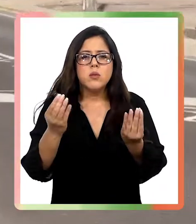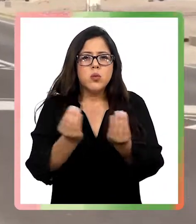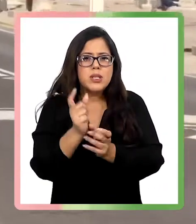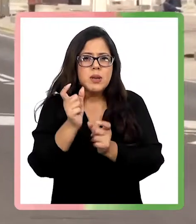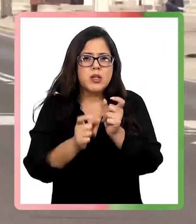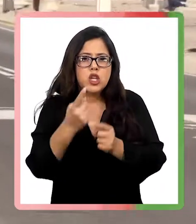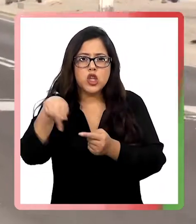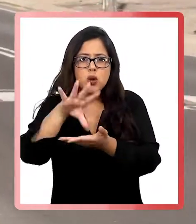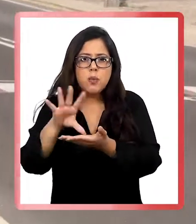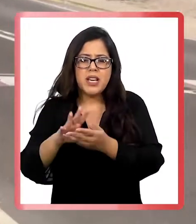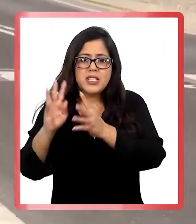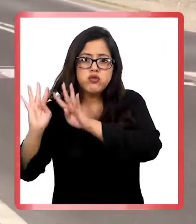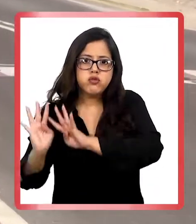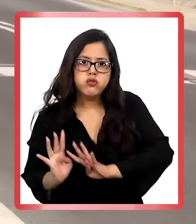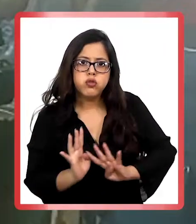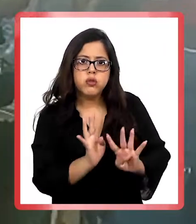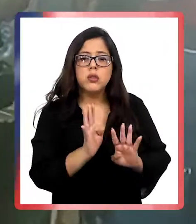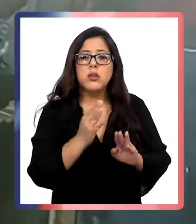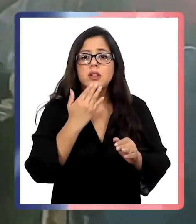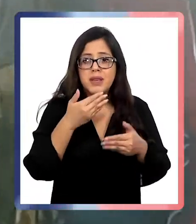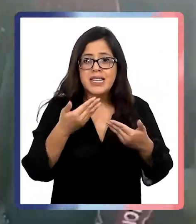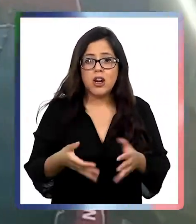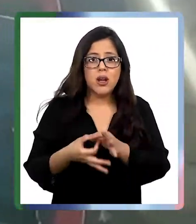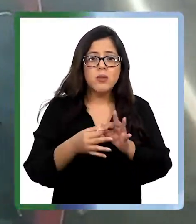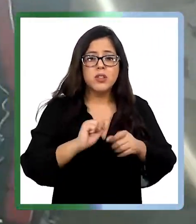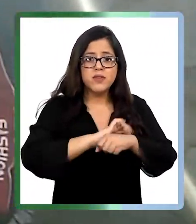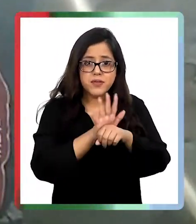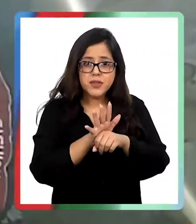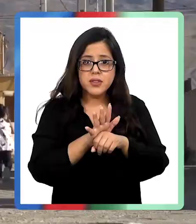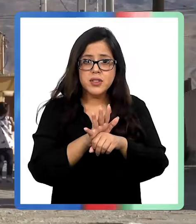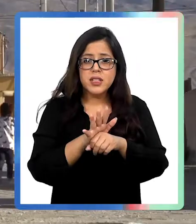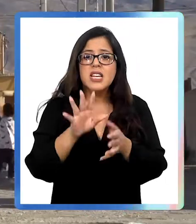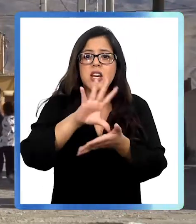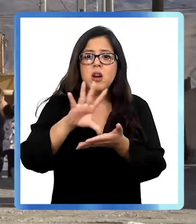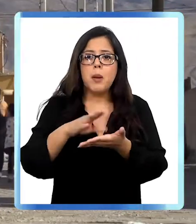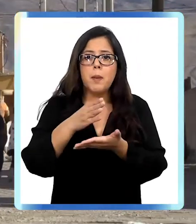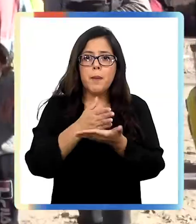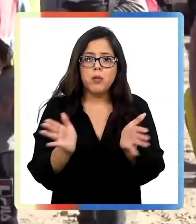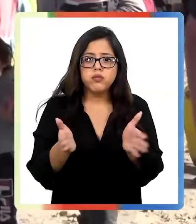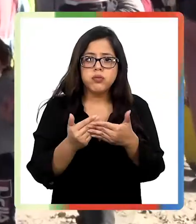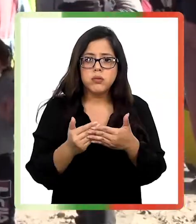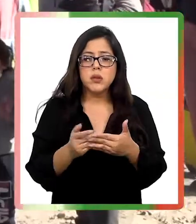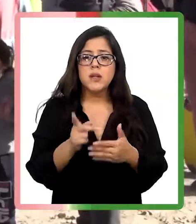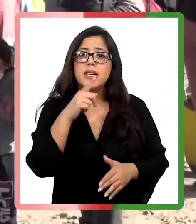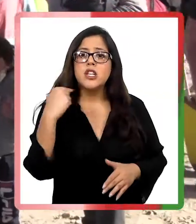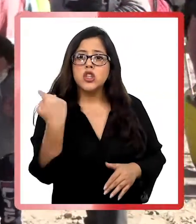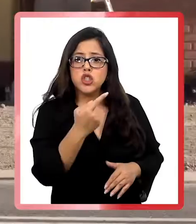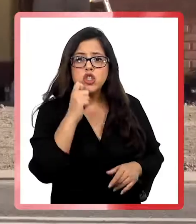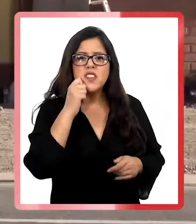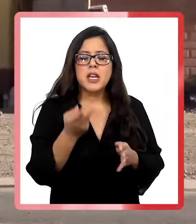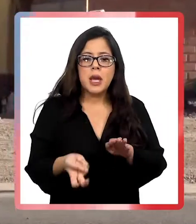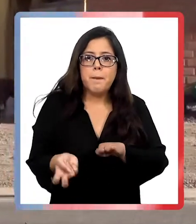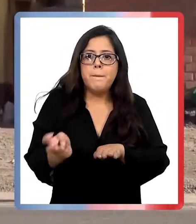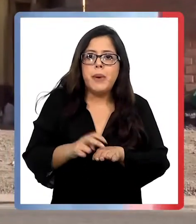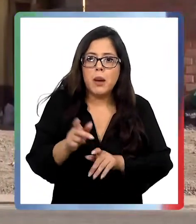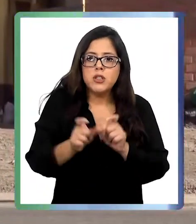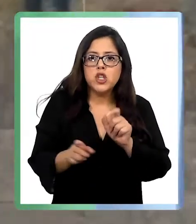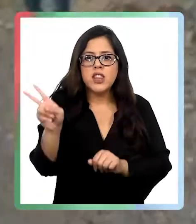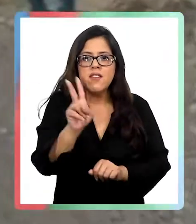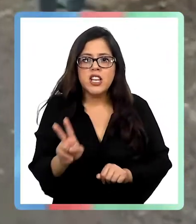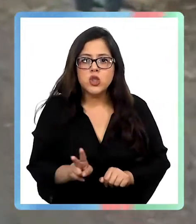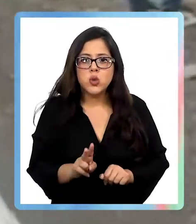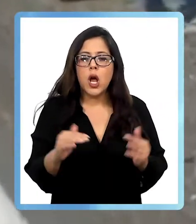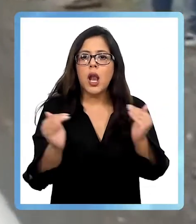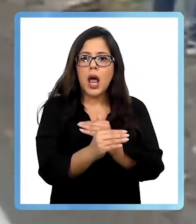descontrolada de migrantes, incluso en esta época de pandemia y con las fronteras cerradas. Bueno, a nosotros se nos suben los venezolanos